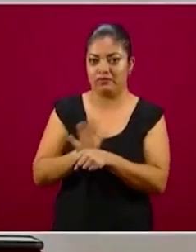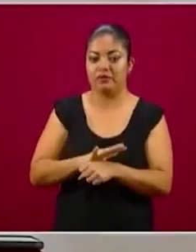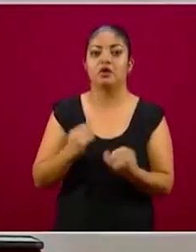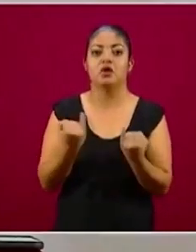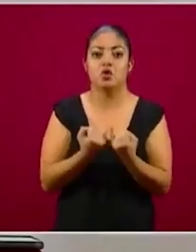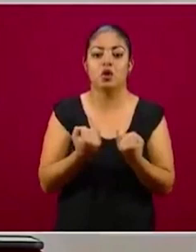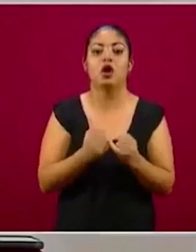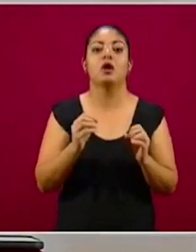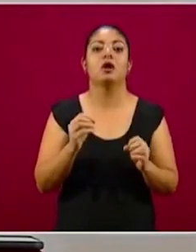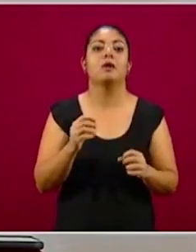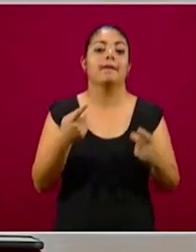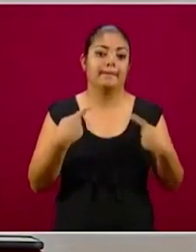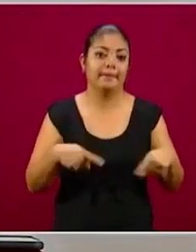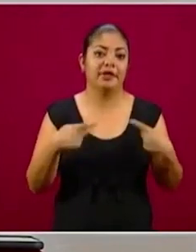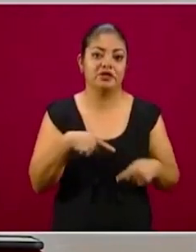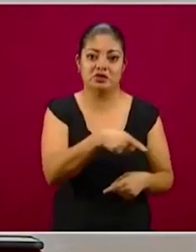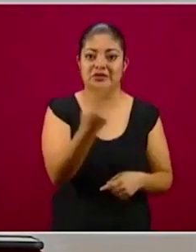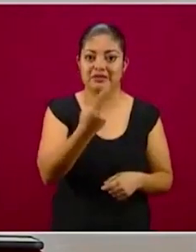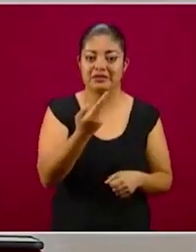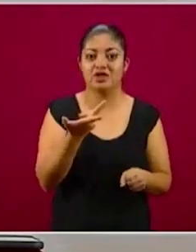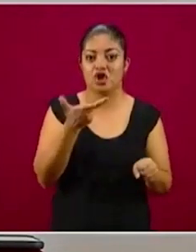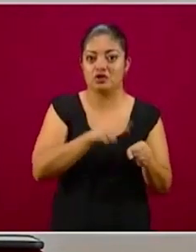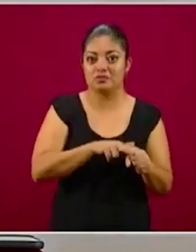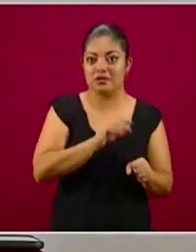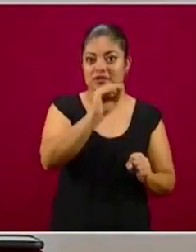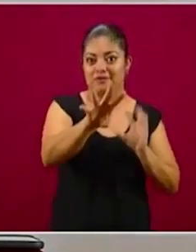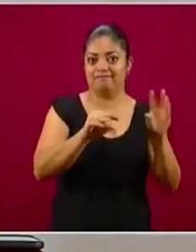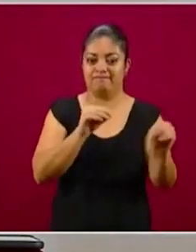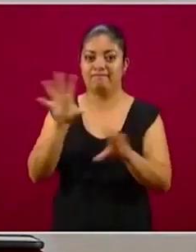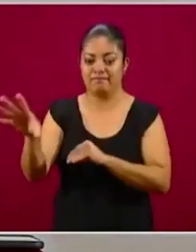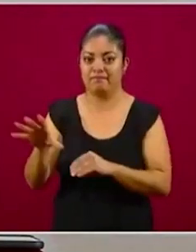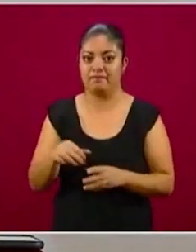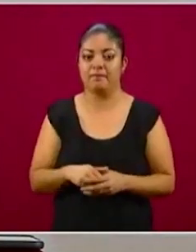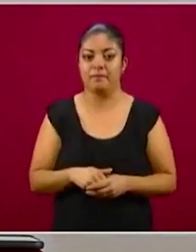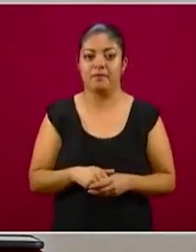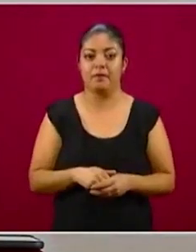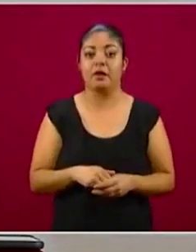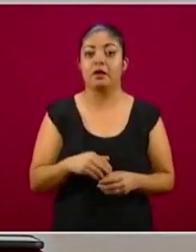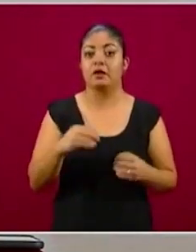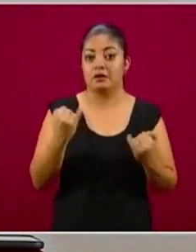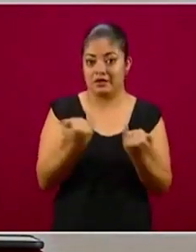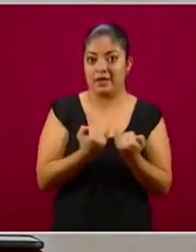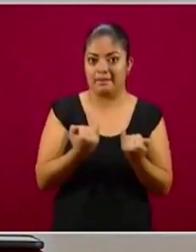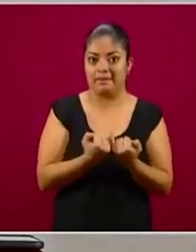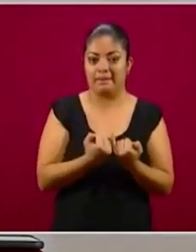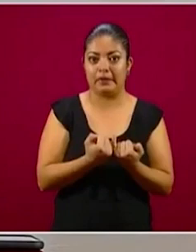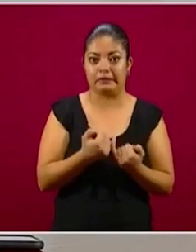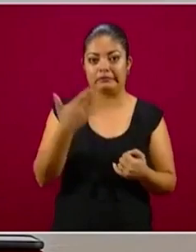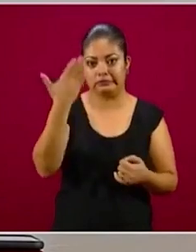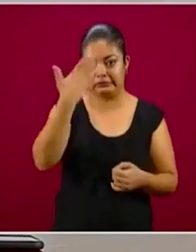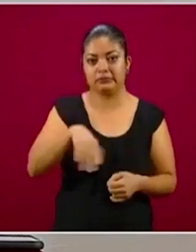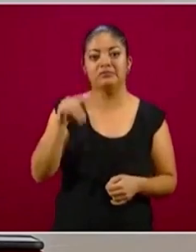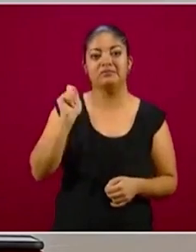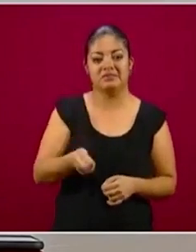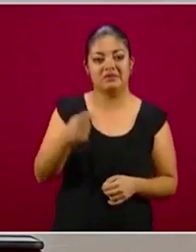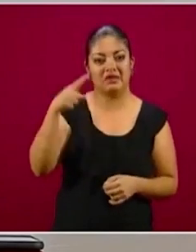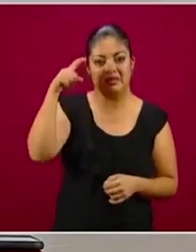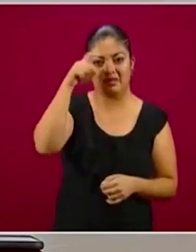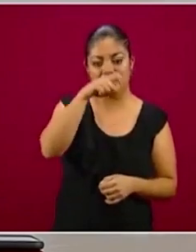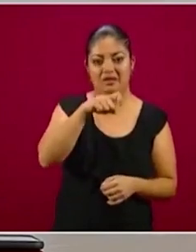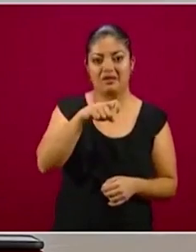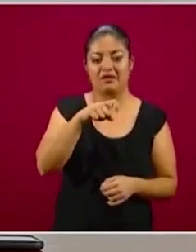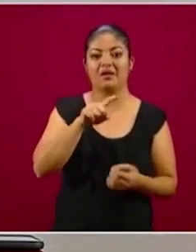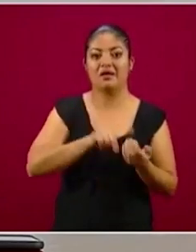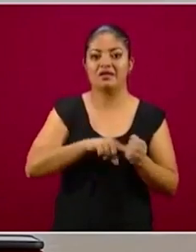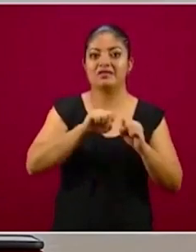casos o de personas que requieren hospitalizarse y, consecuentemente, de un reto mayor sobre el Sistema Nacional de